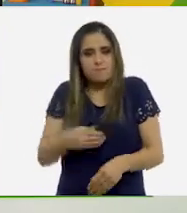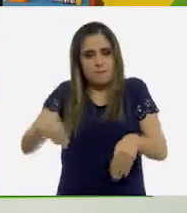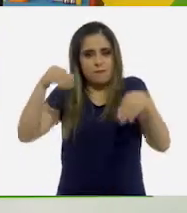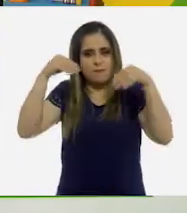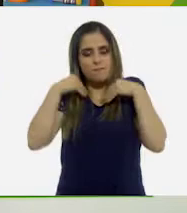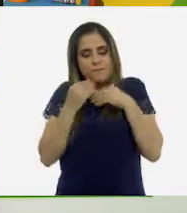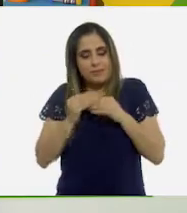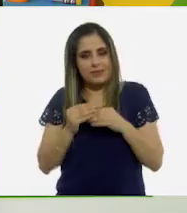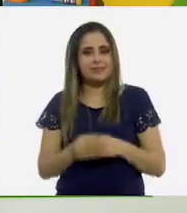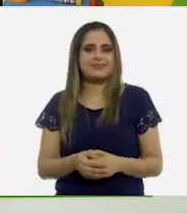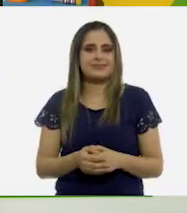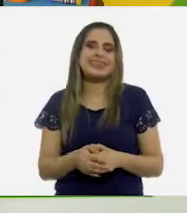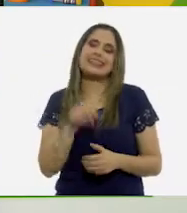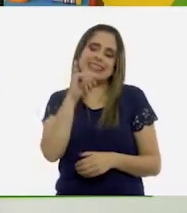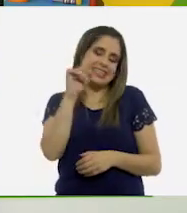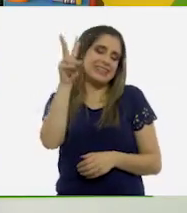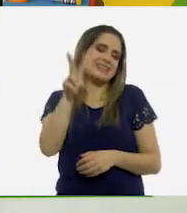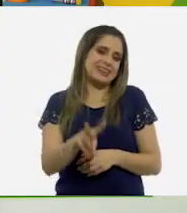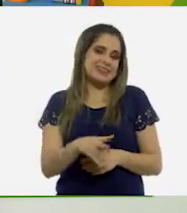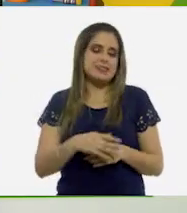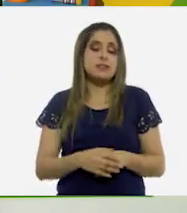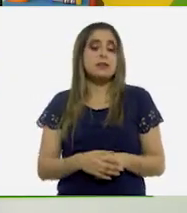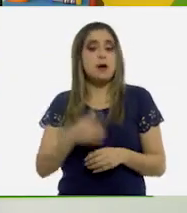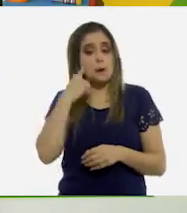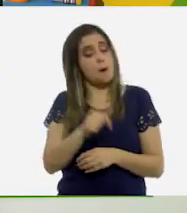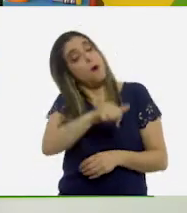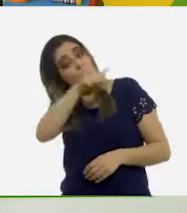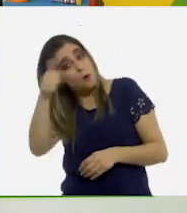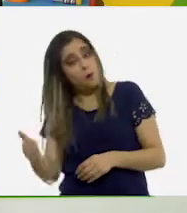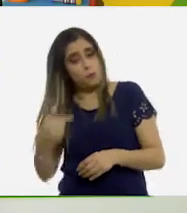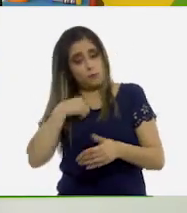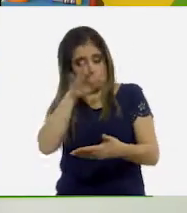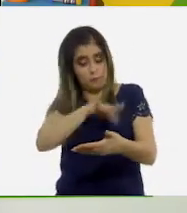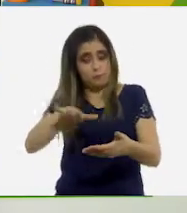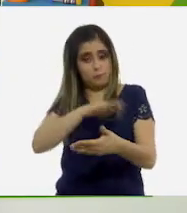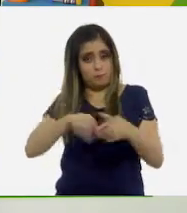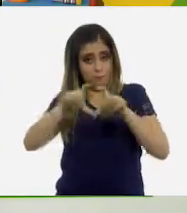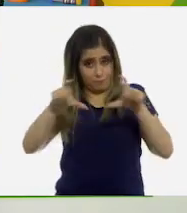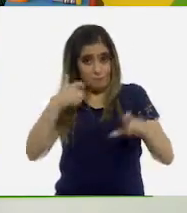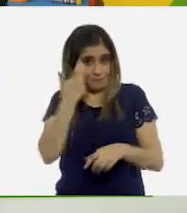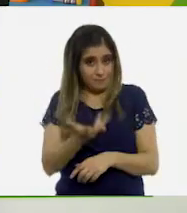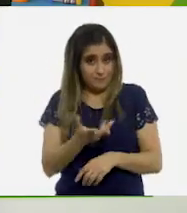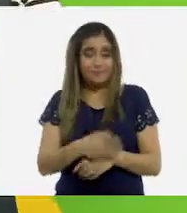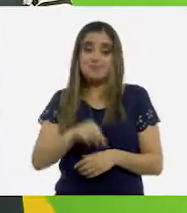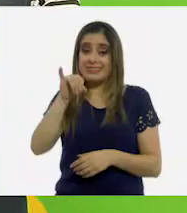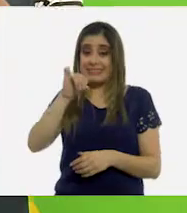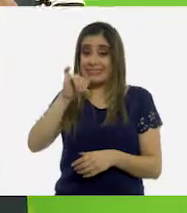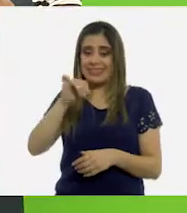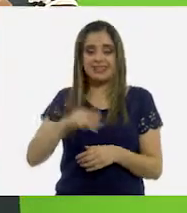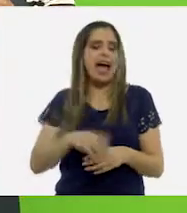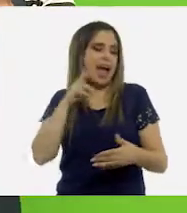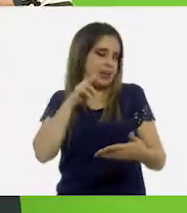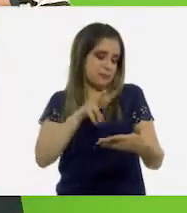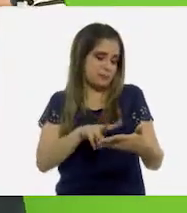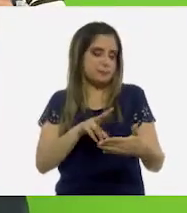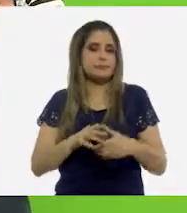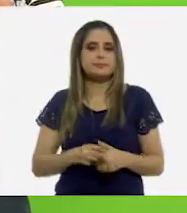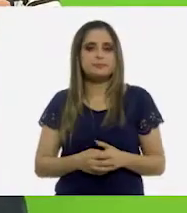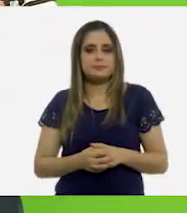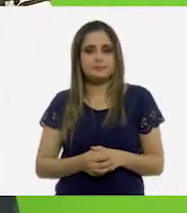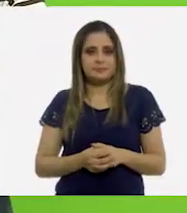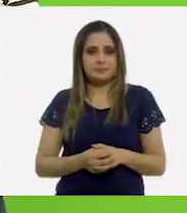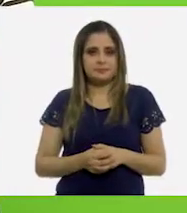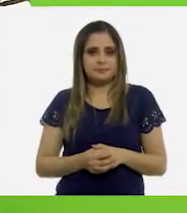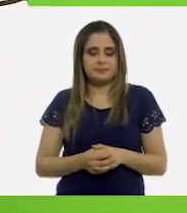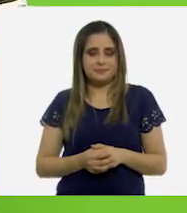A ver, voy a leer otro comentario. ¿Quieren? Sí. ¿Quién es? ¿Quién es? ¿Quién es? Tan, tan,